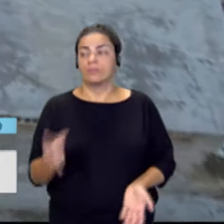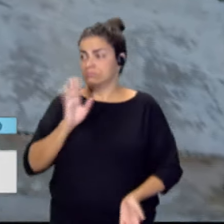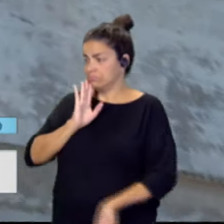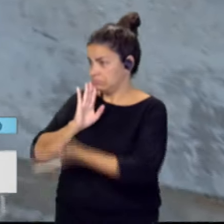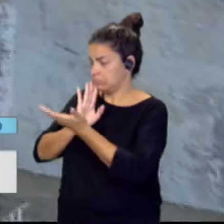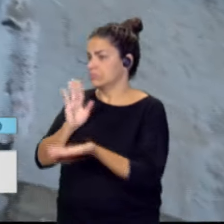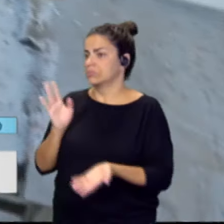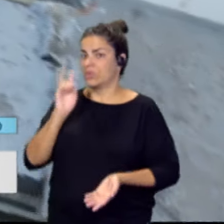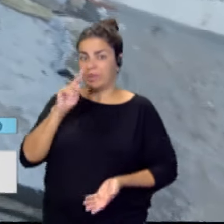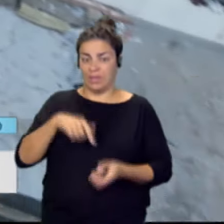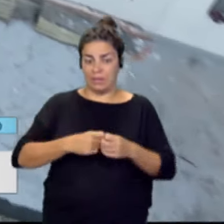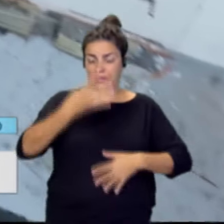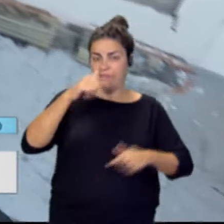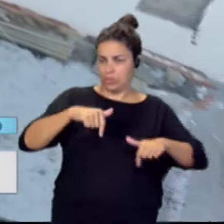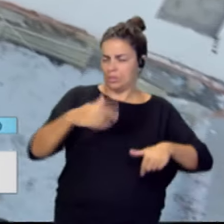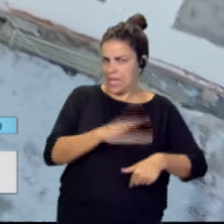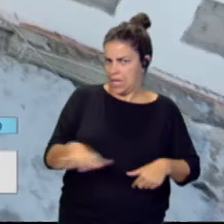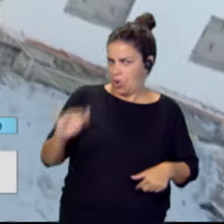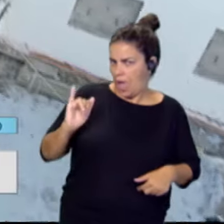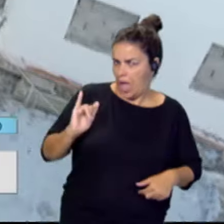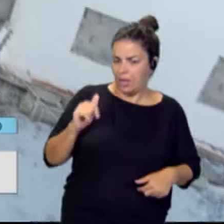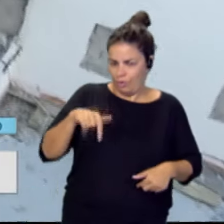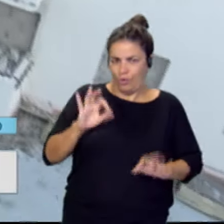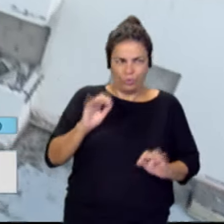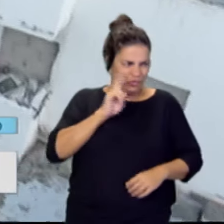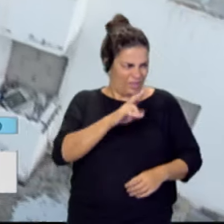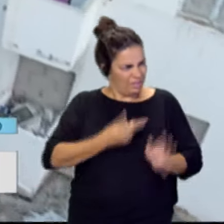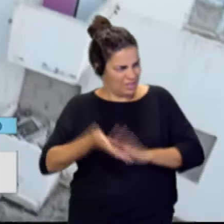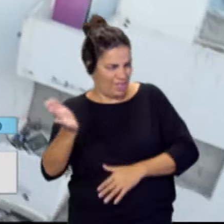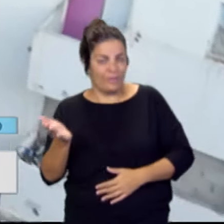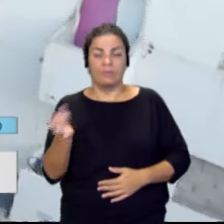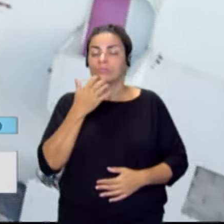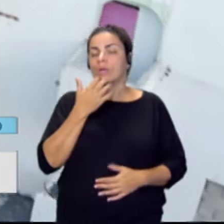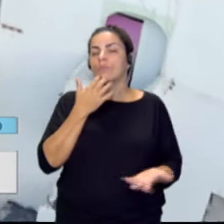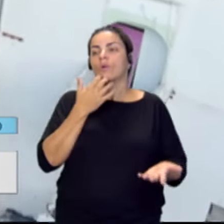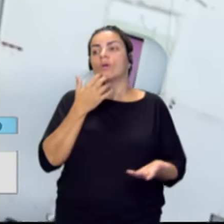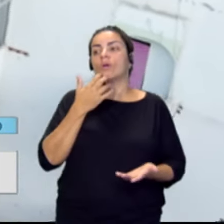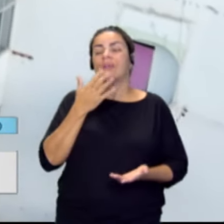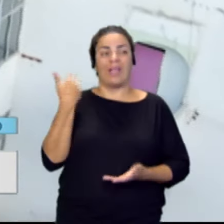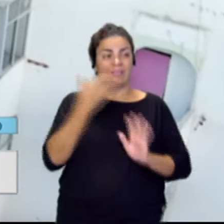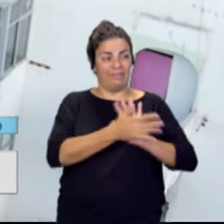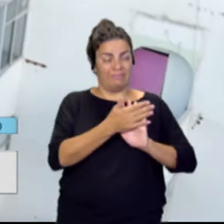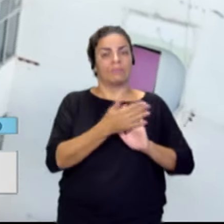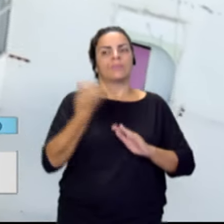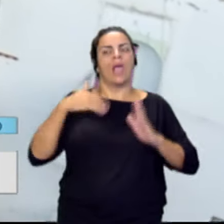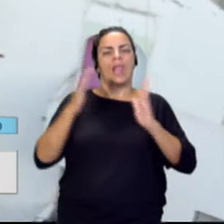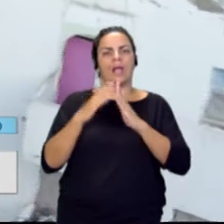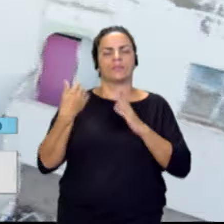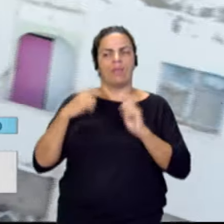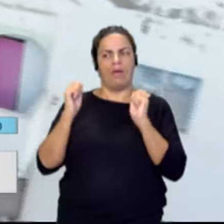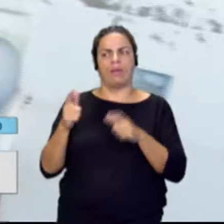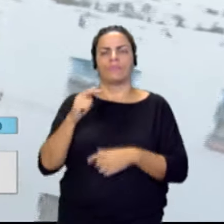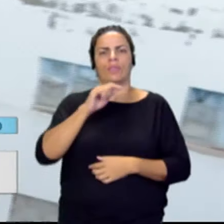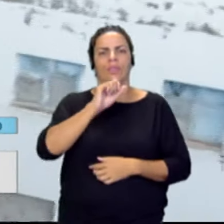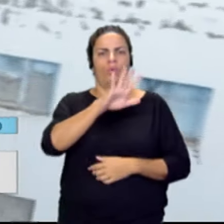cómo en este mismo bloque salían niños, que por ejemplo, por ponerte el caso del que estuvimos hablando, tiene la casa adjudicada a las 59 viviendas y